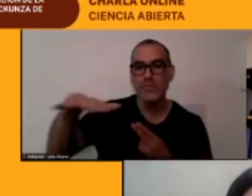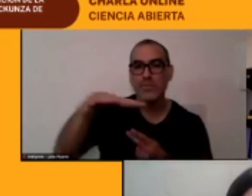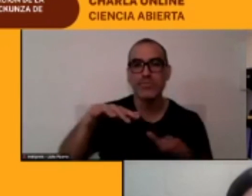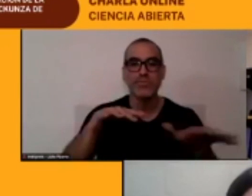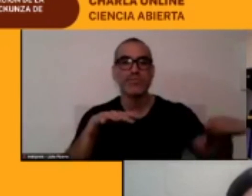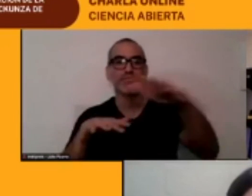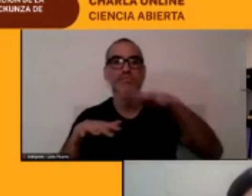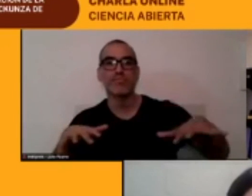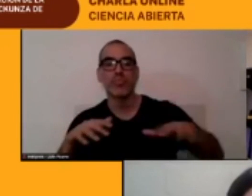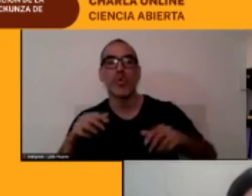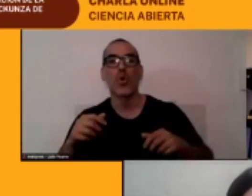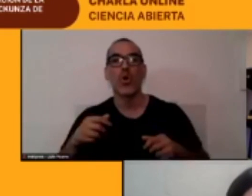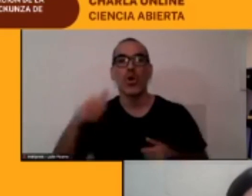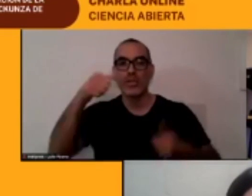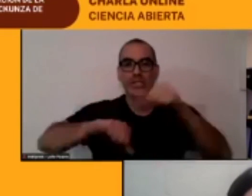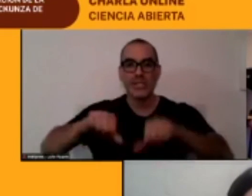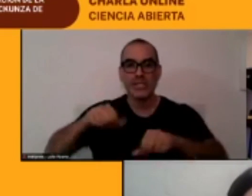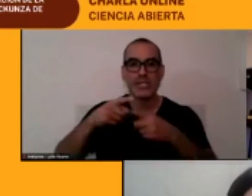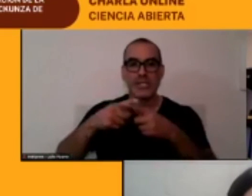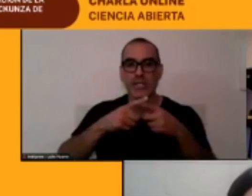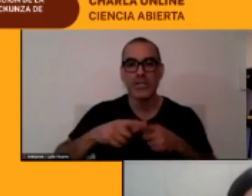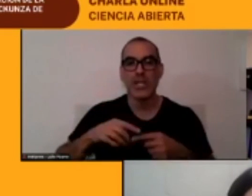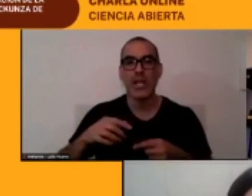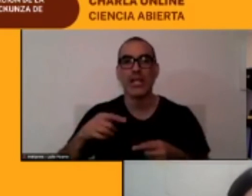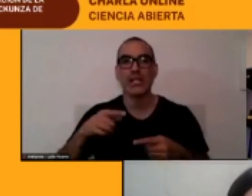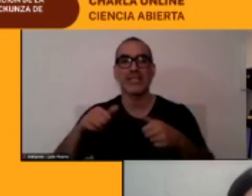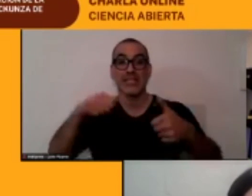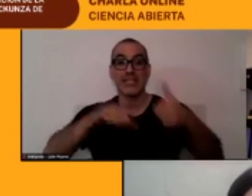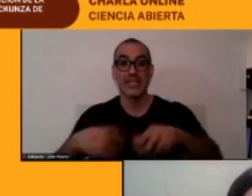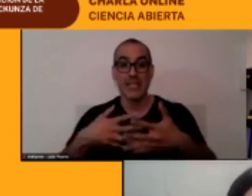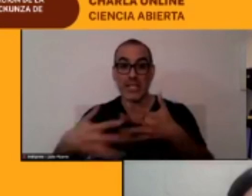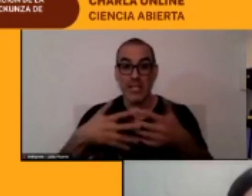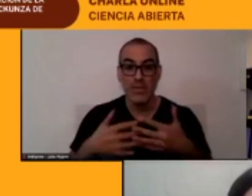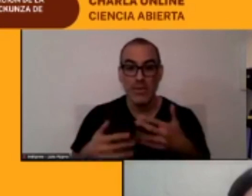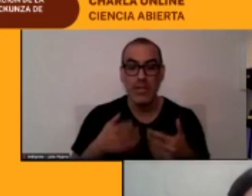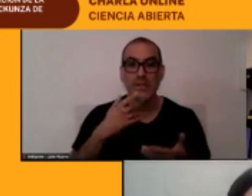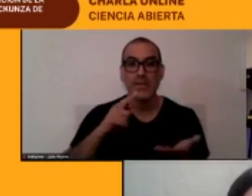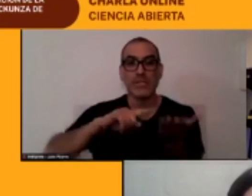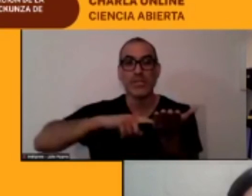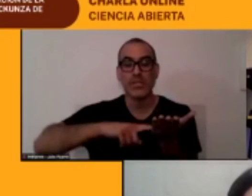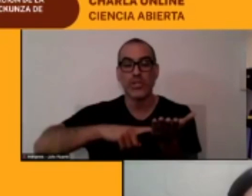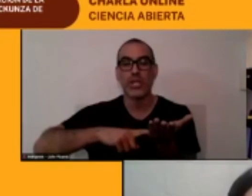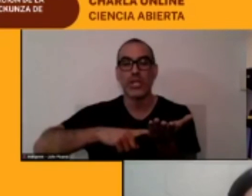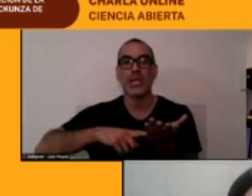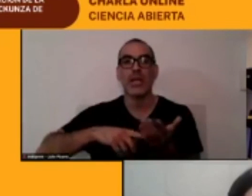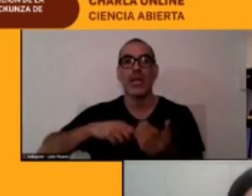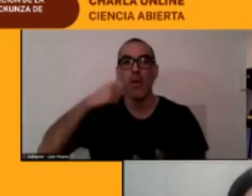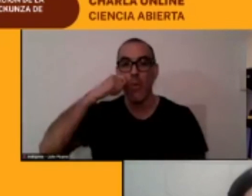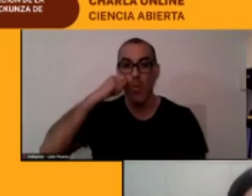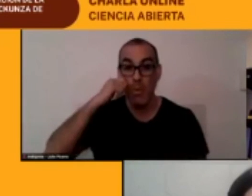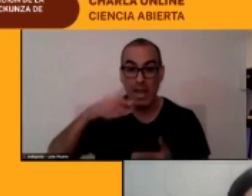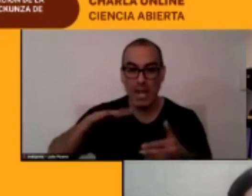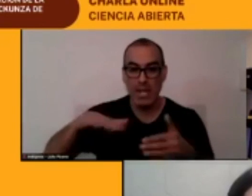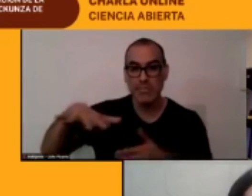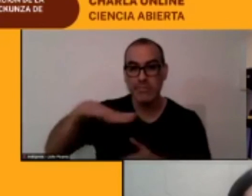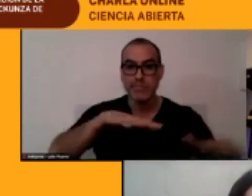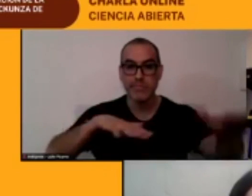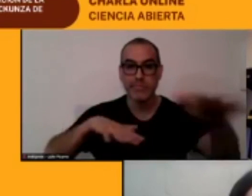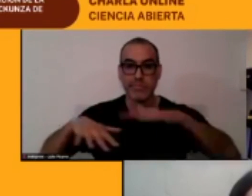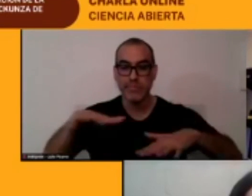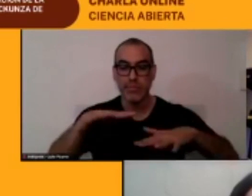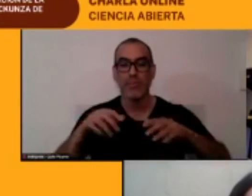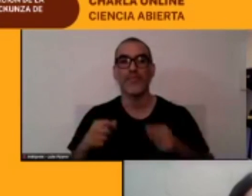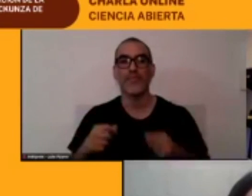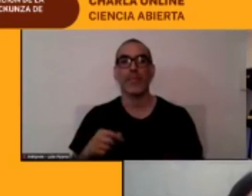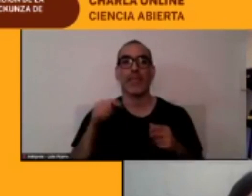las ciencias sociales las ciencias naturales la tecnología se van a ser presentes de este espacio y te quería dar